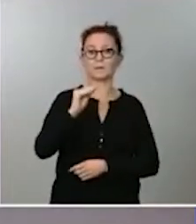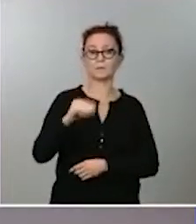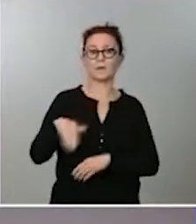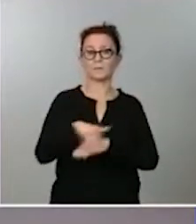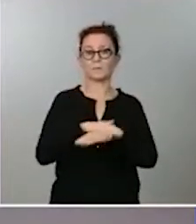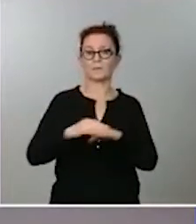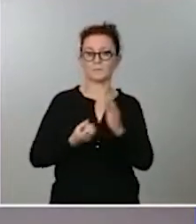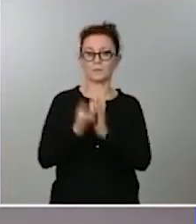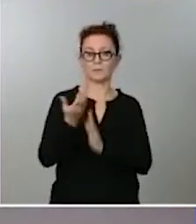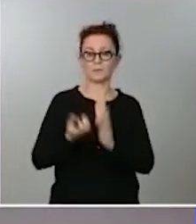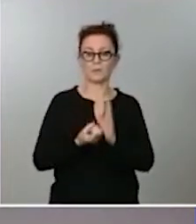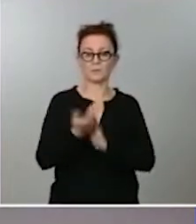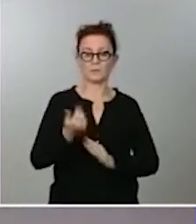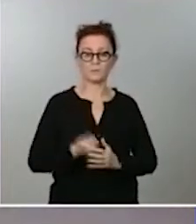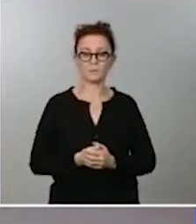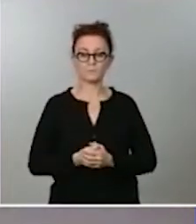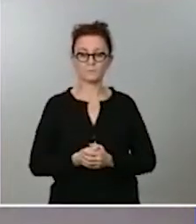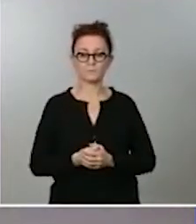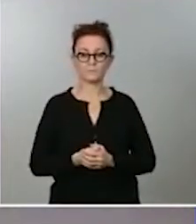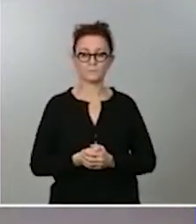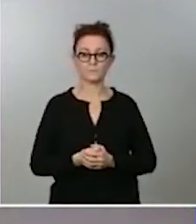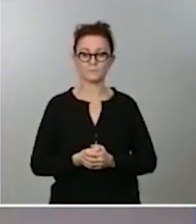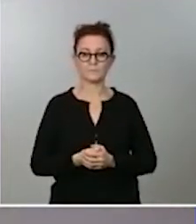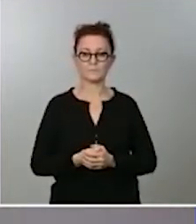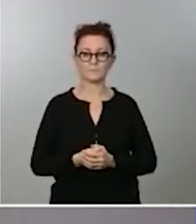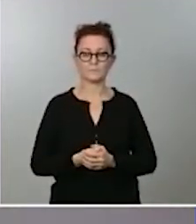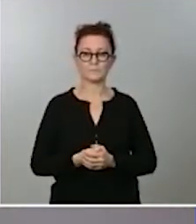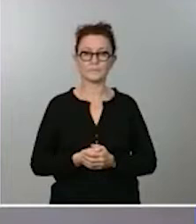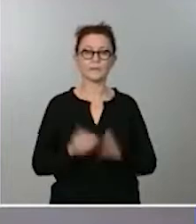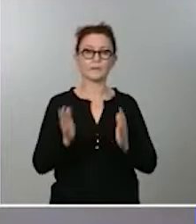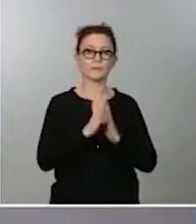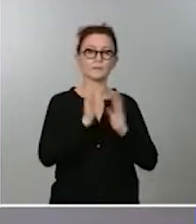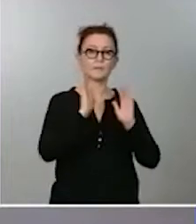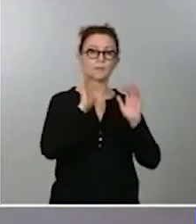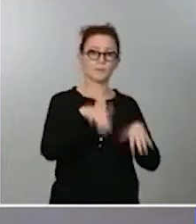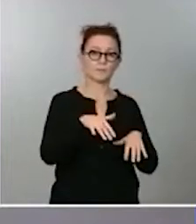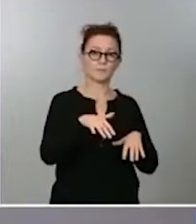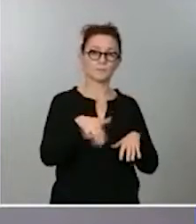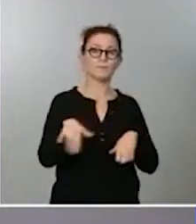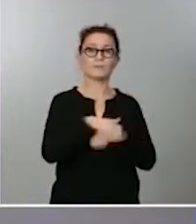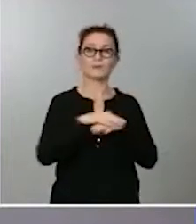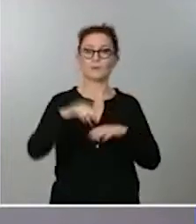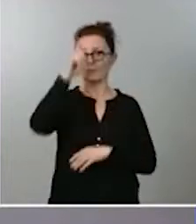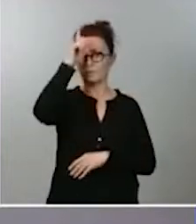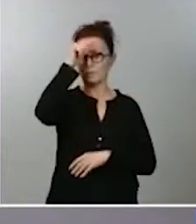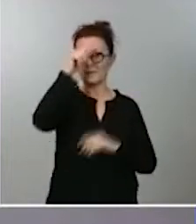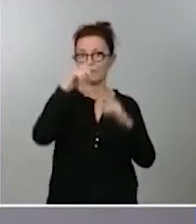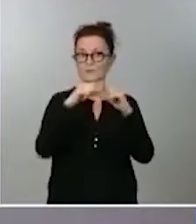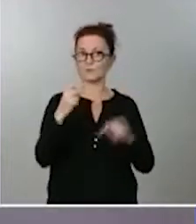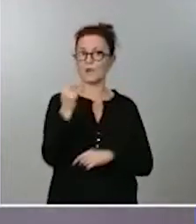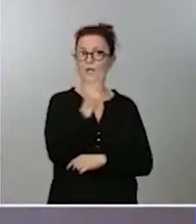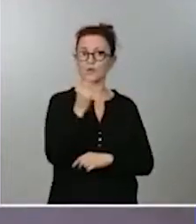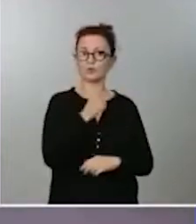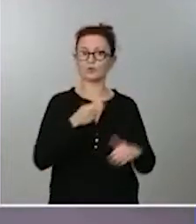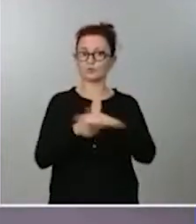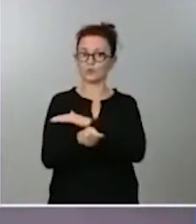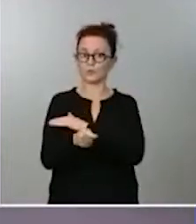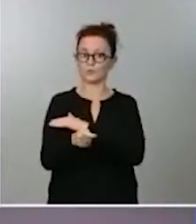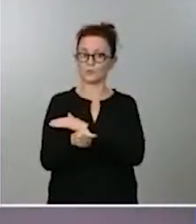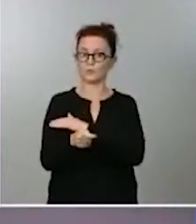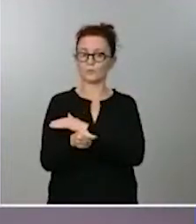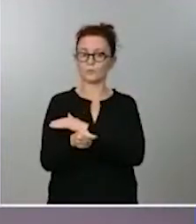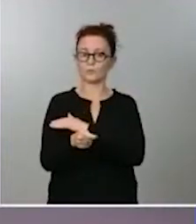por las peticiones que han hecho tanto Castilla y León, perdón, que han hecho Melilla como Asturias. Desde el Gobierno se ha venido